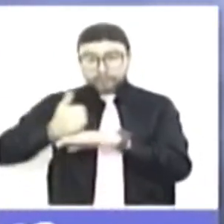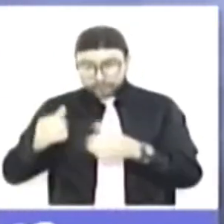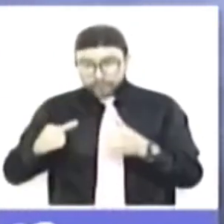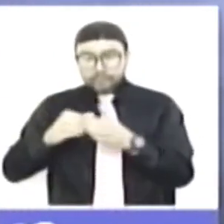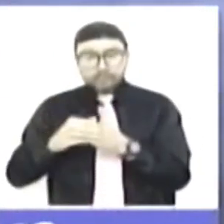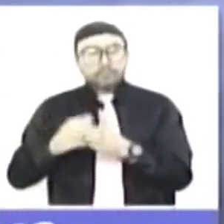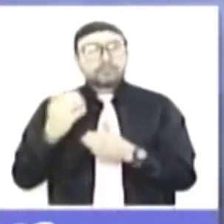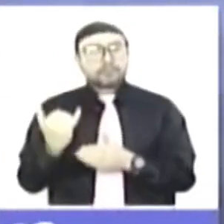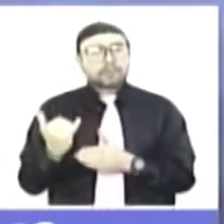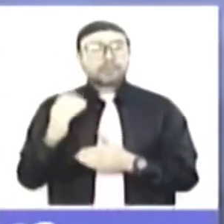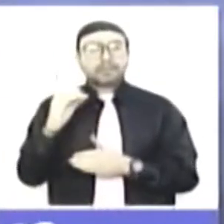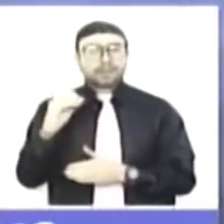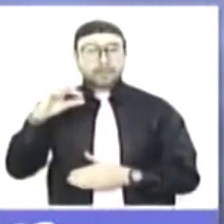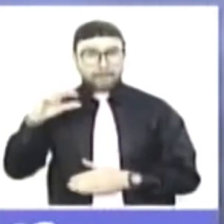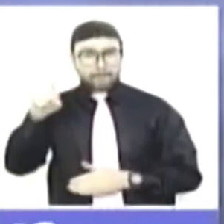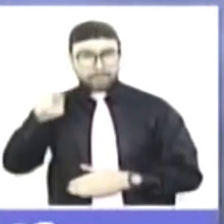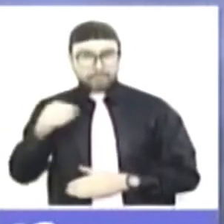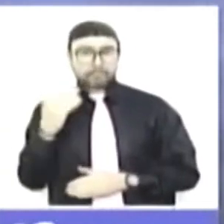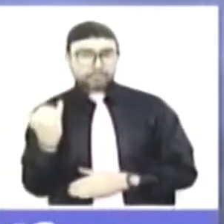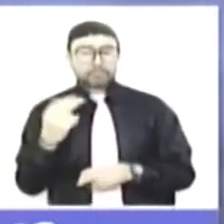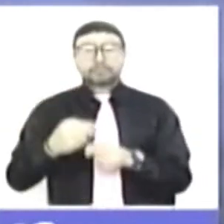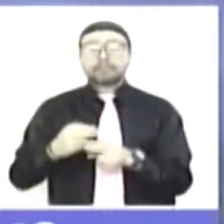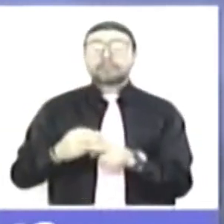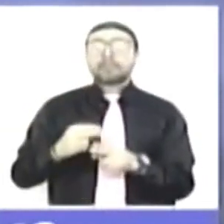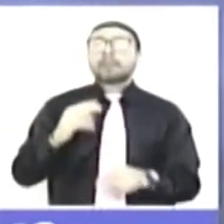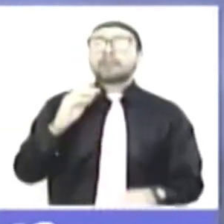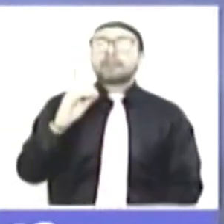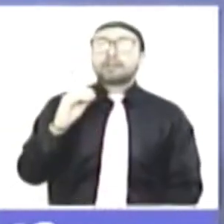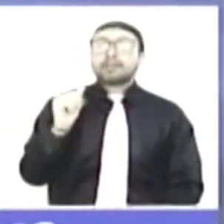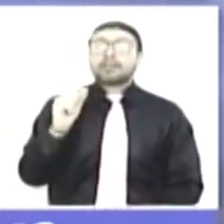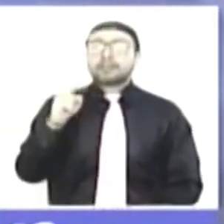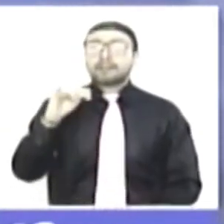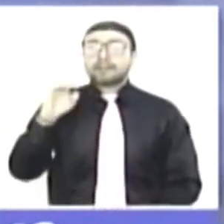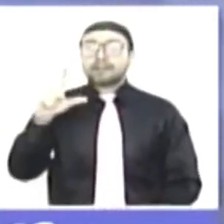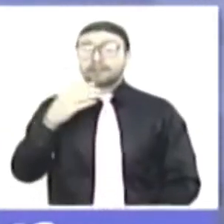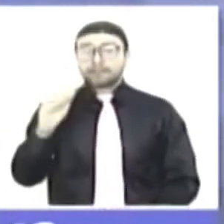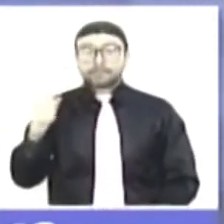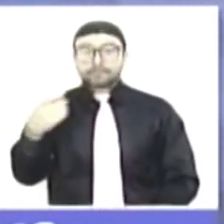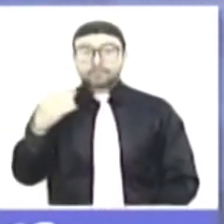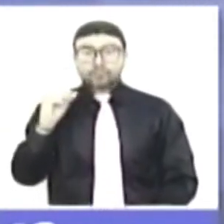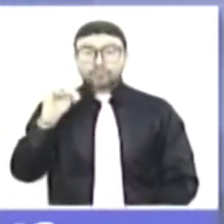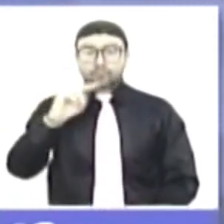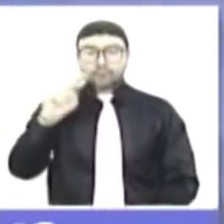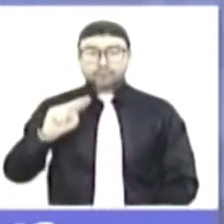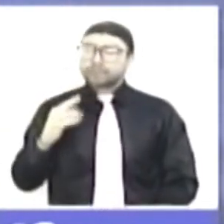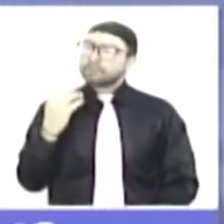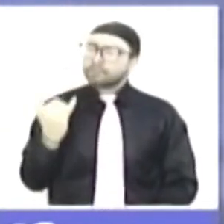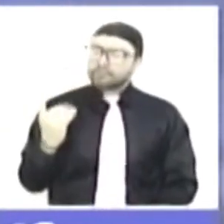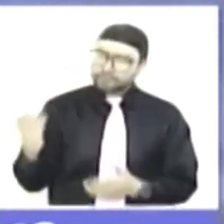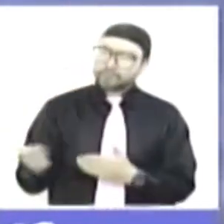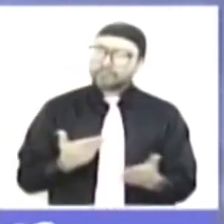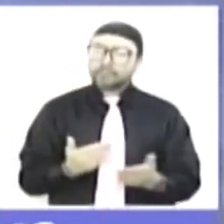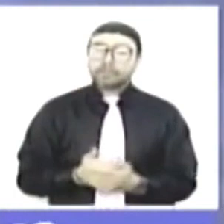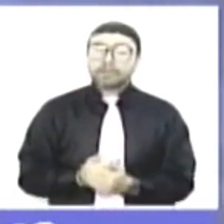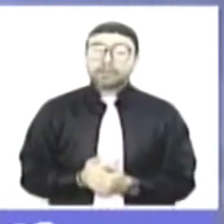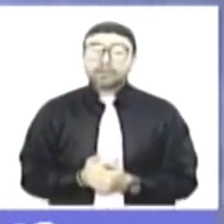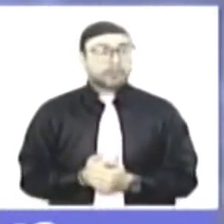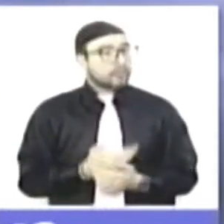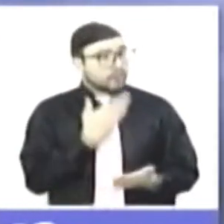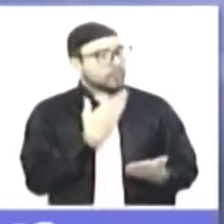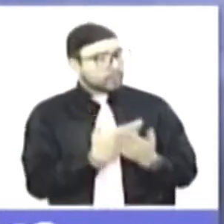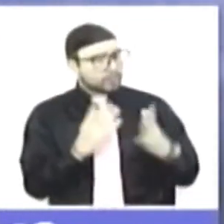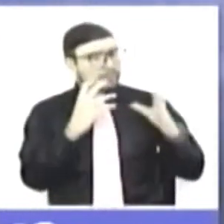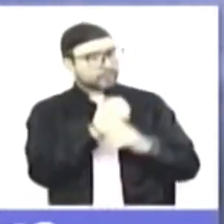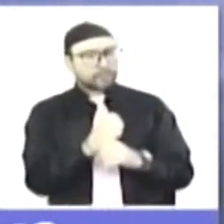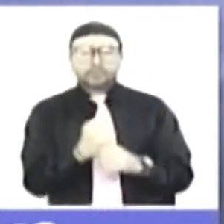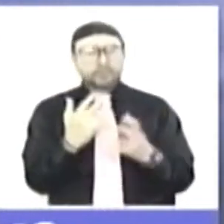Planeación, el doctor Daniel Gómez. Doctor Daniel, gracias por acompañarnos en Telecafé Noticias. Buenas noches a todos. Bueno, doctor Daniel, quiero que